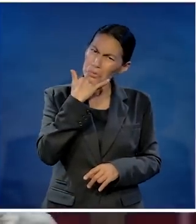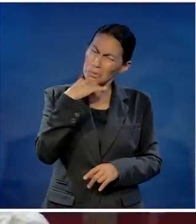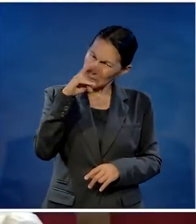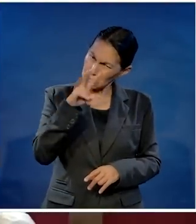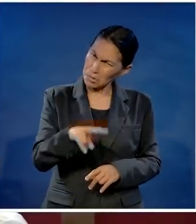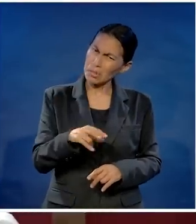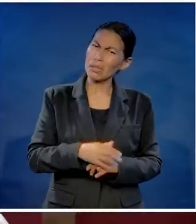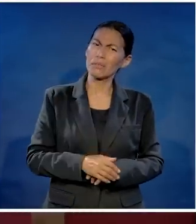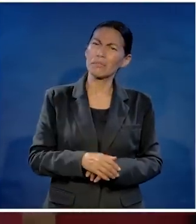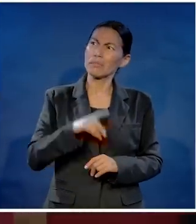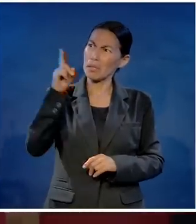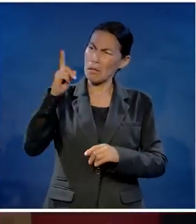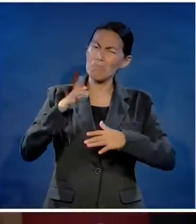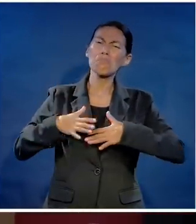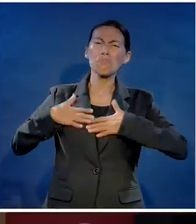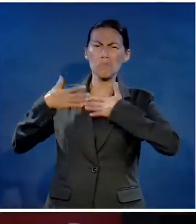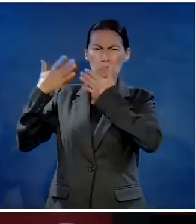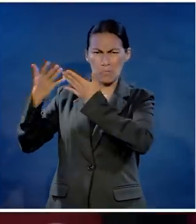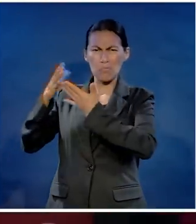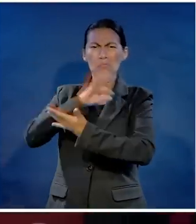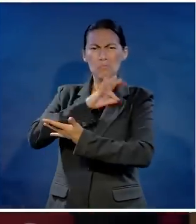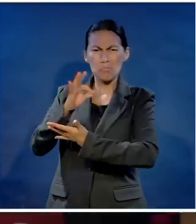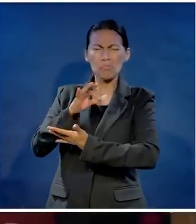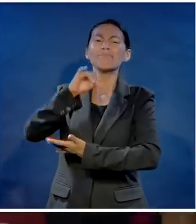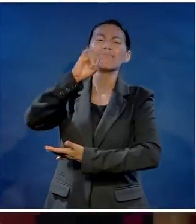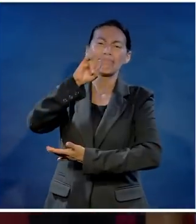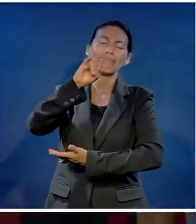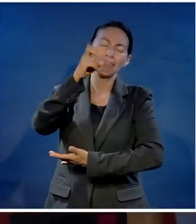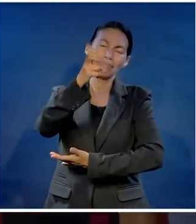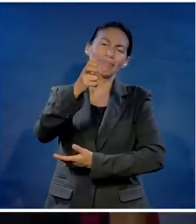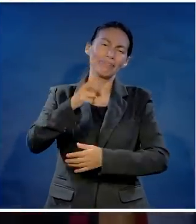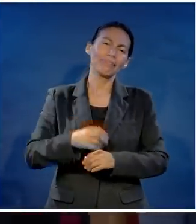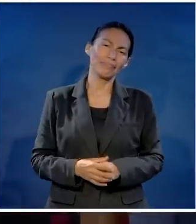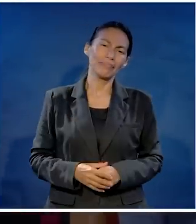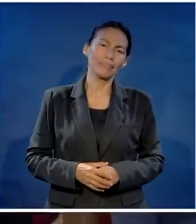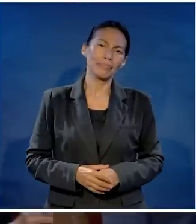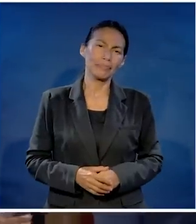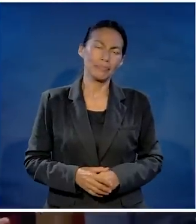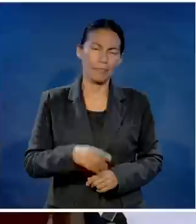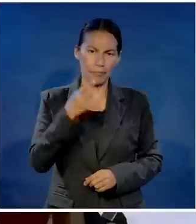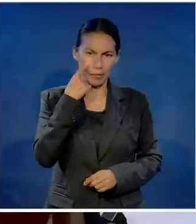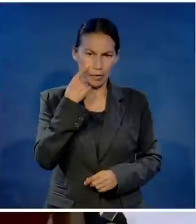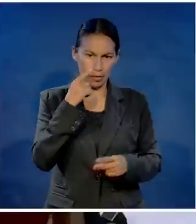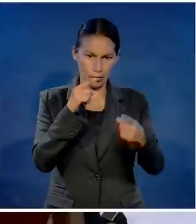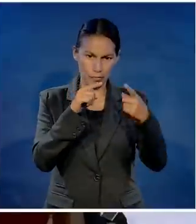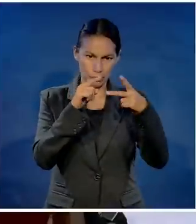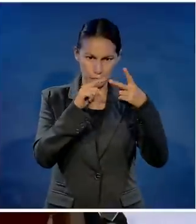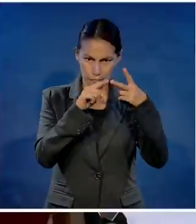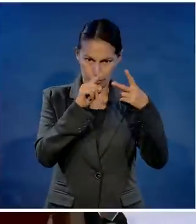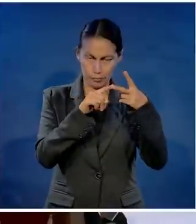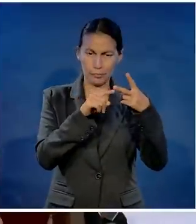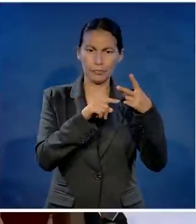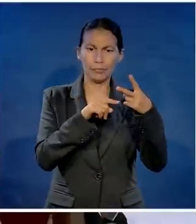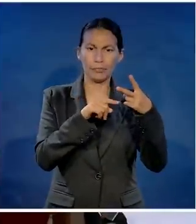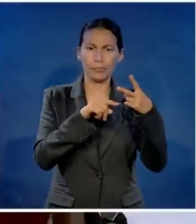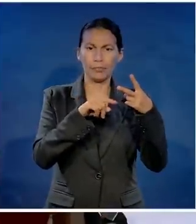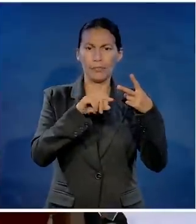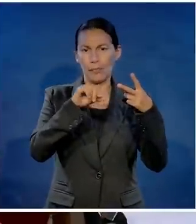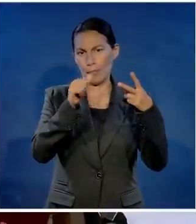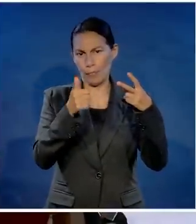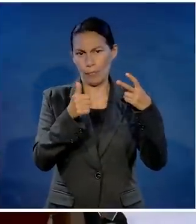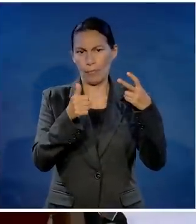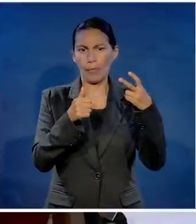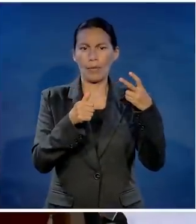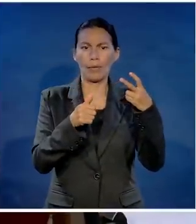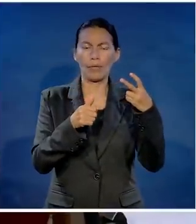es confiable y esa es nuestra bendición. Llevamos dos principios de tres